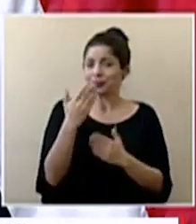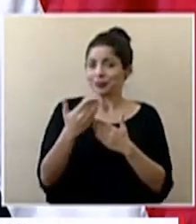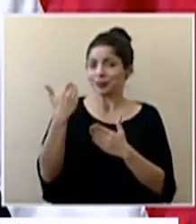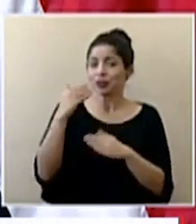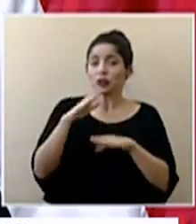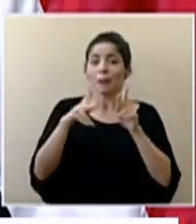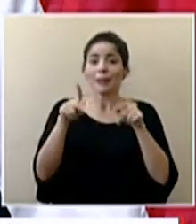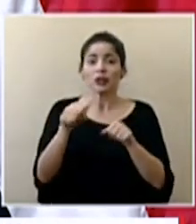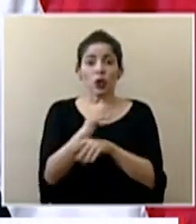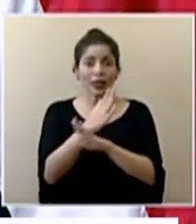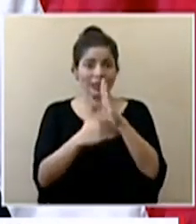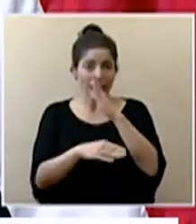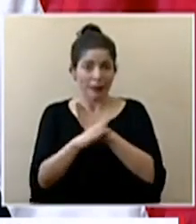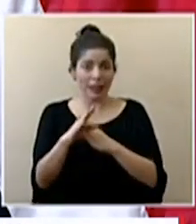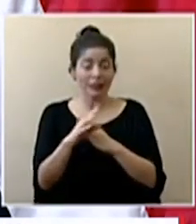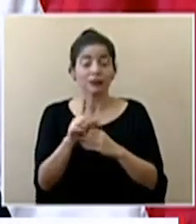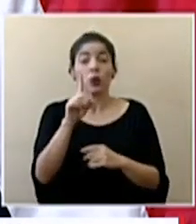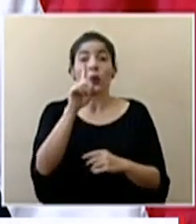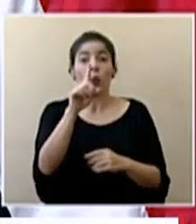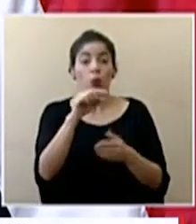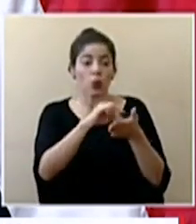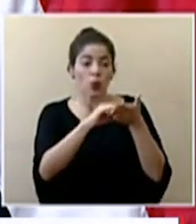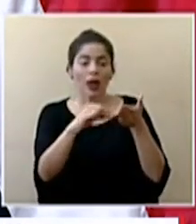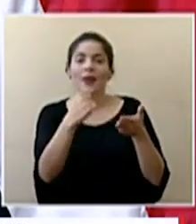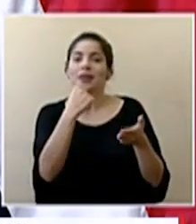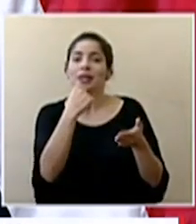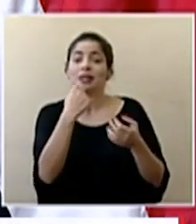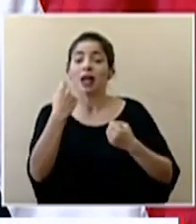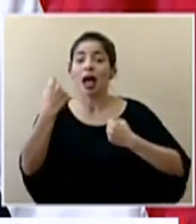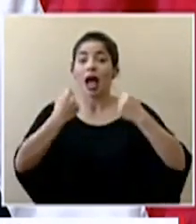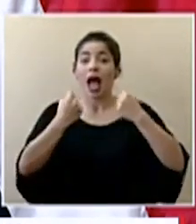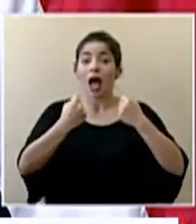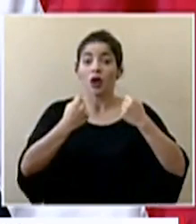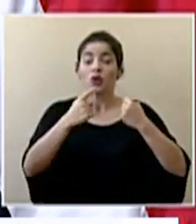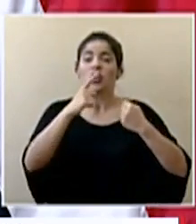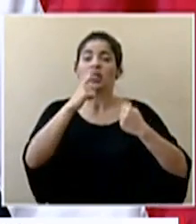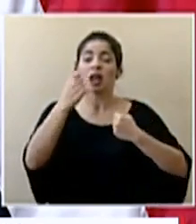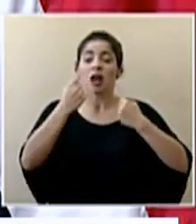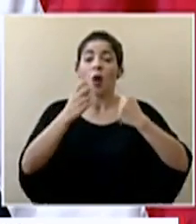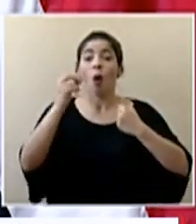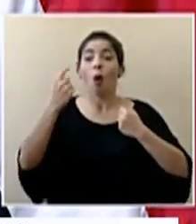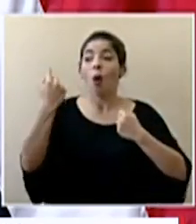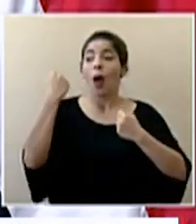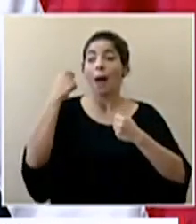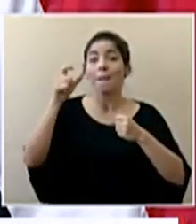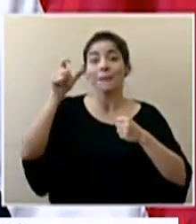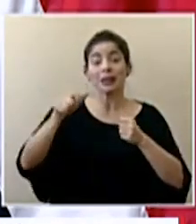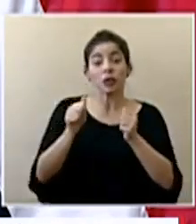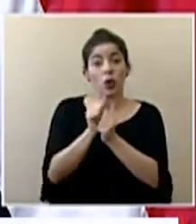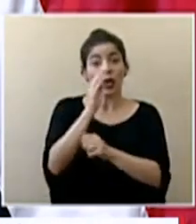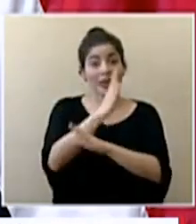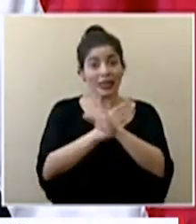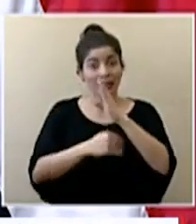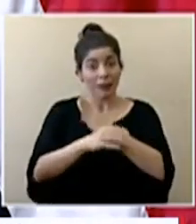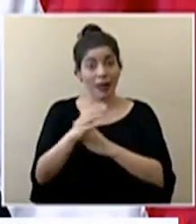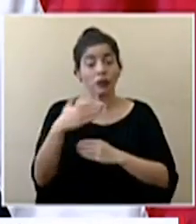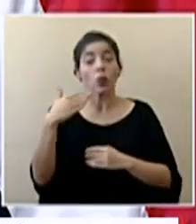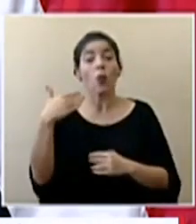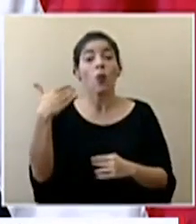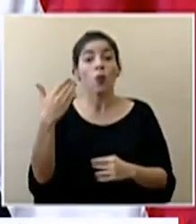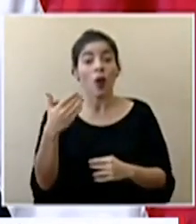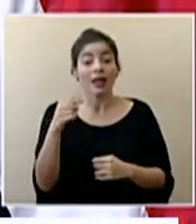las discapacidades una de las excepciones dice los vehículos conducidos o que transportes personas con discapacidad cuando